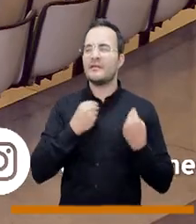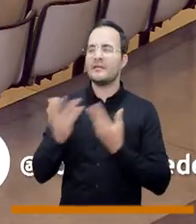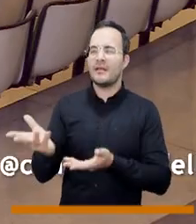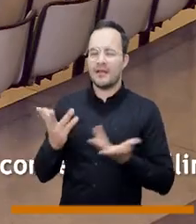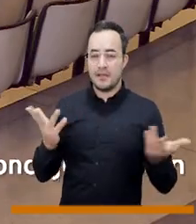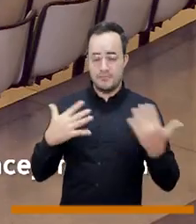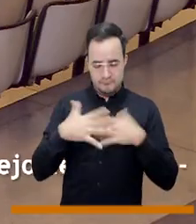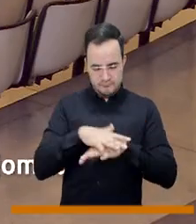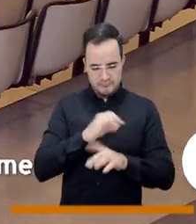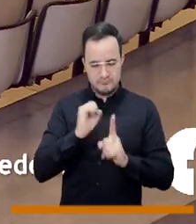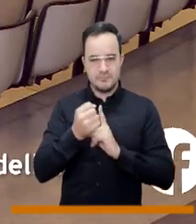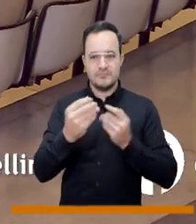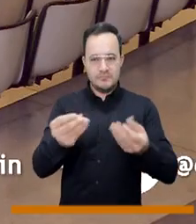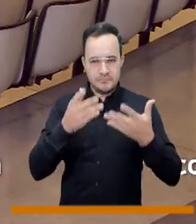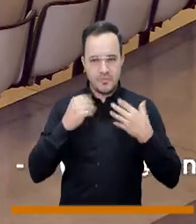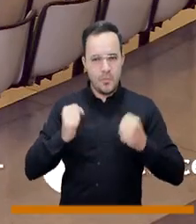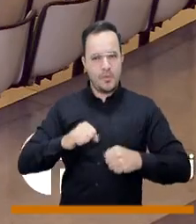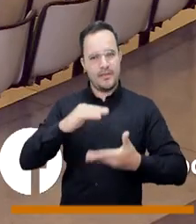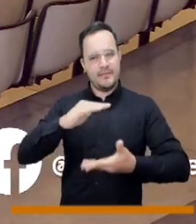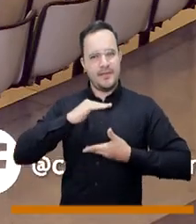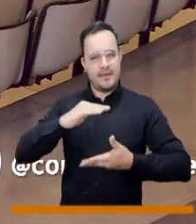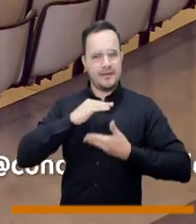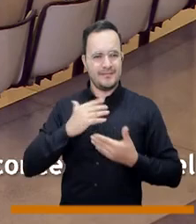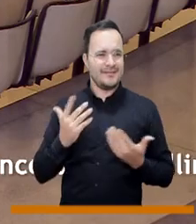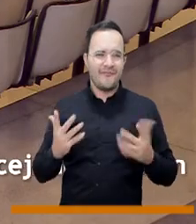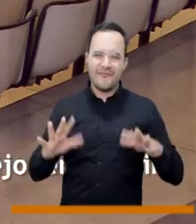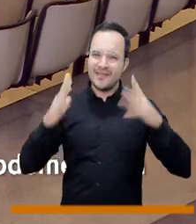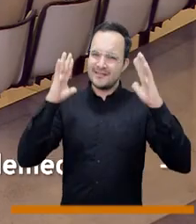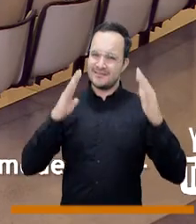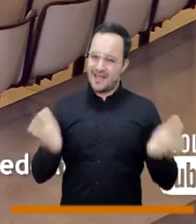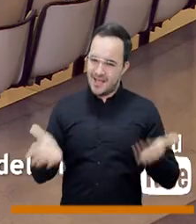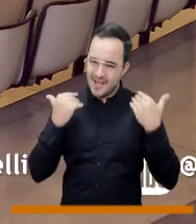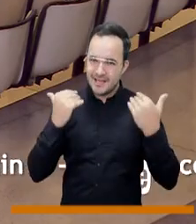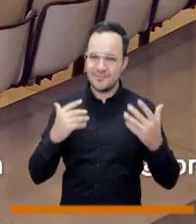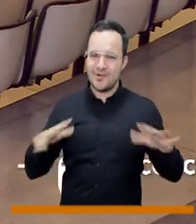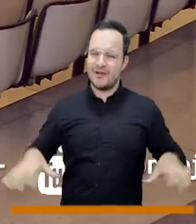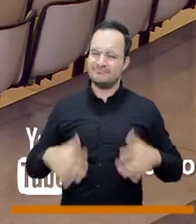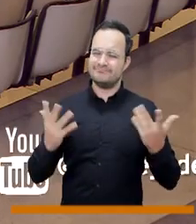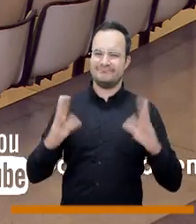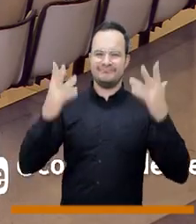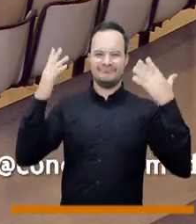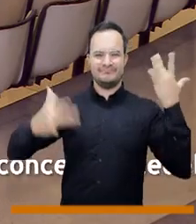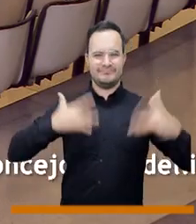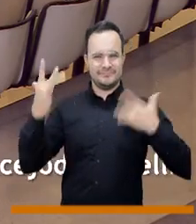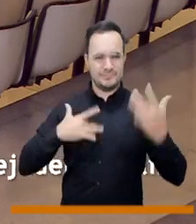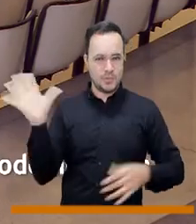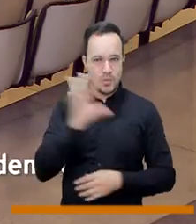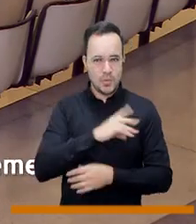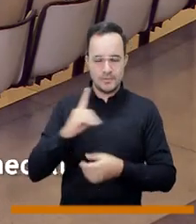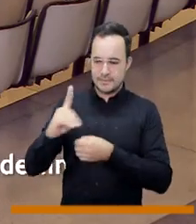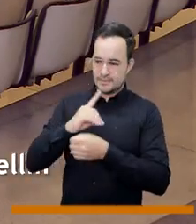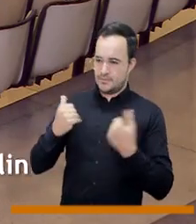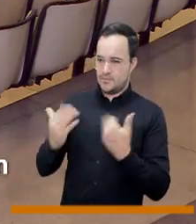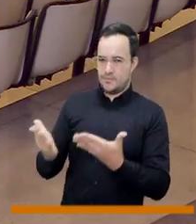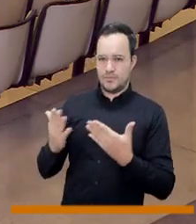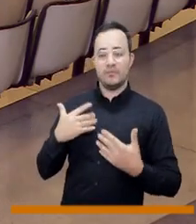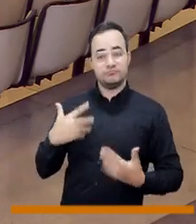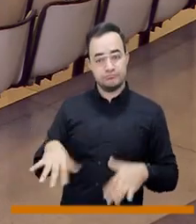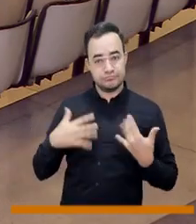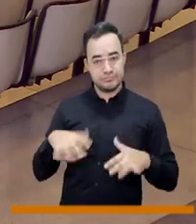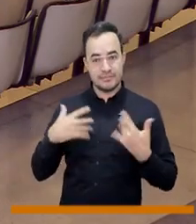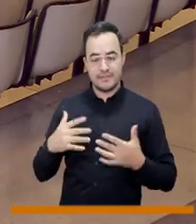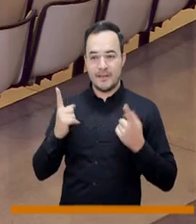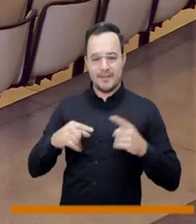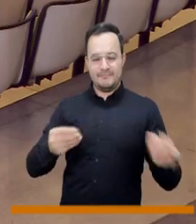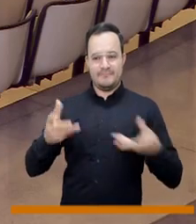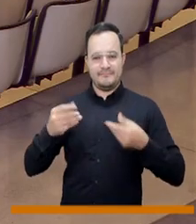nuestra ciudad. Escríbenos a través de nuestras redes sociales. Que sea una fiesta que abarque todos los ámbitos de nuestro distrito. Y que nos comprometa